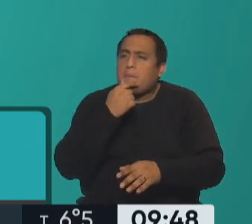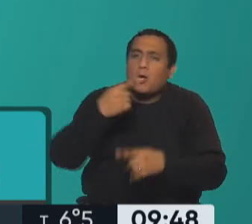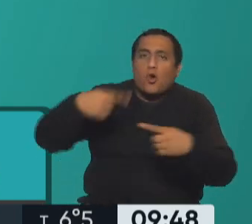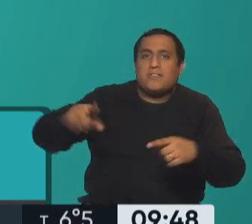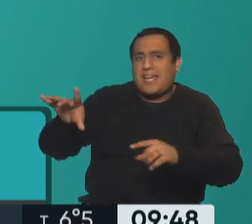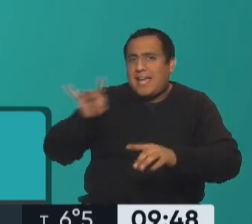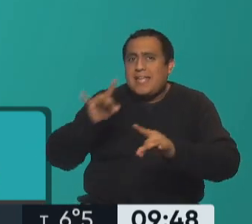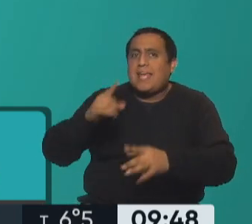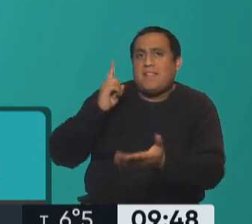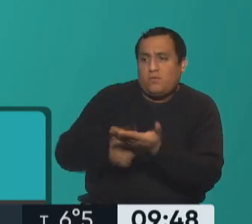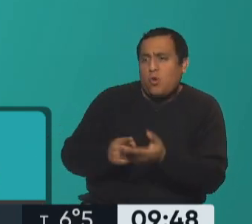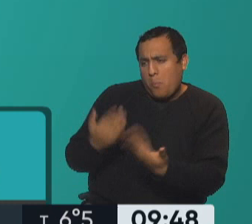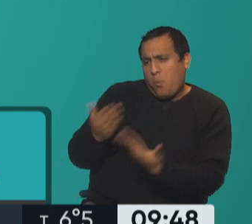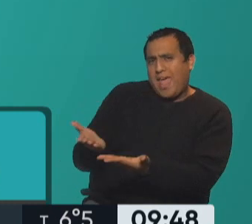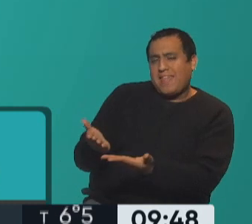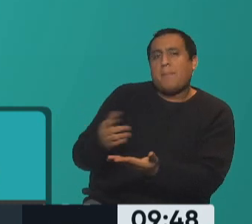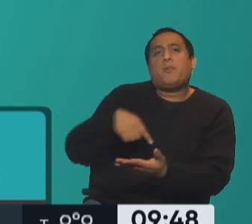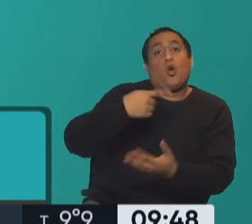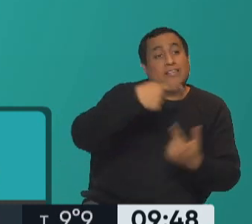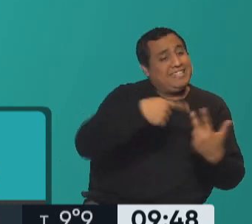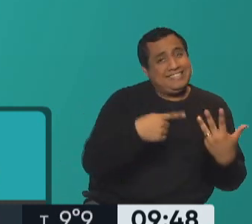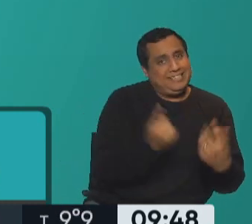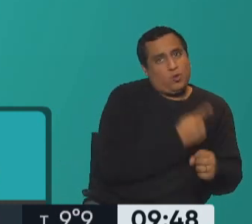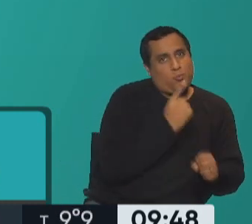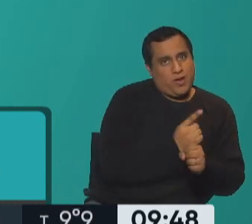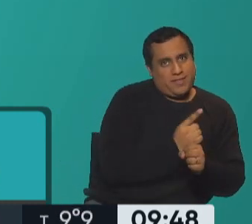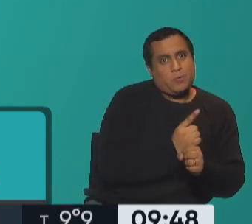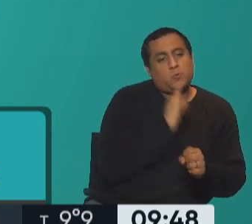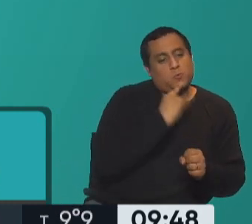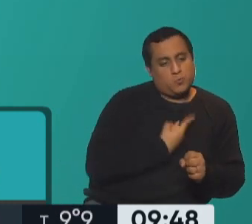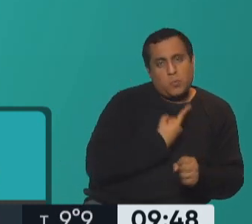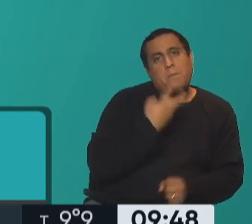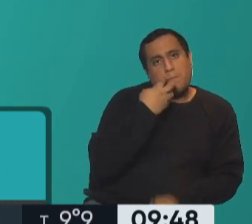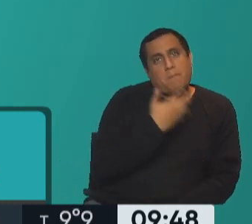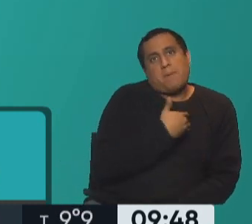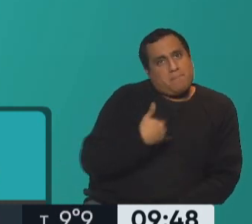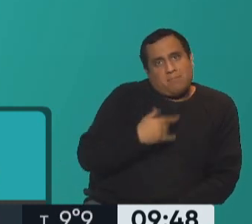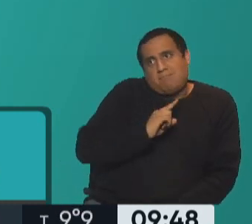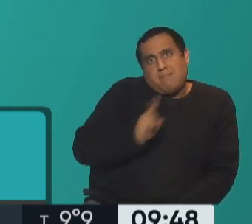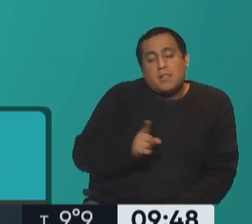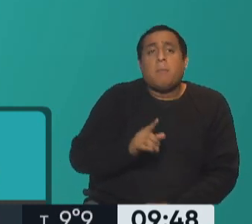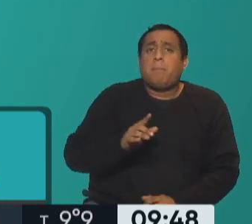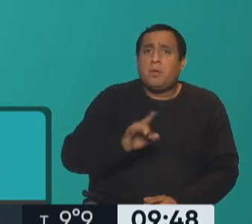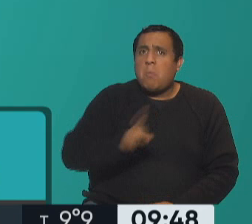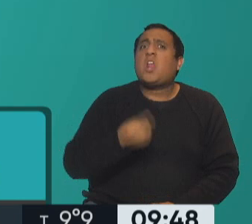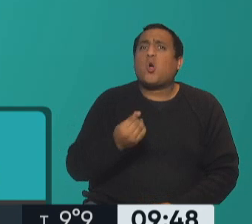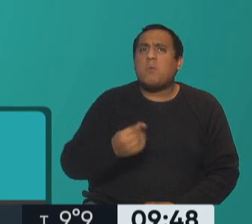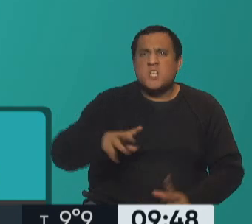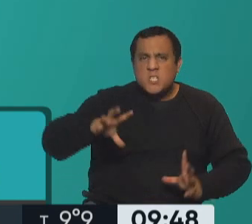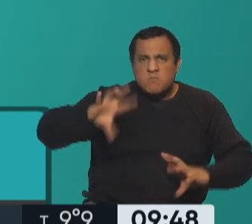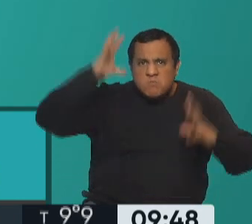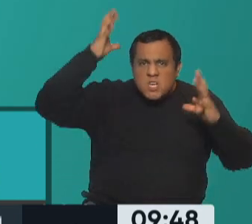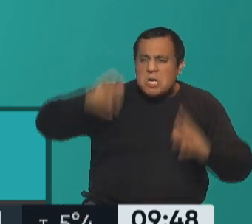incluso equivocarse pero hay muchas en las que queremos imponernos por el enojo y por miedo y no que Por el